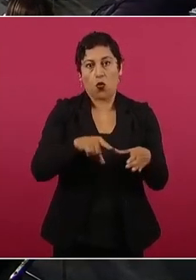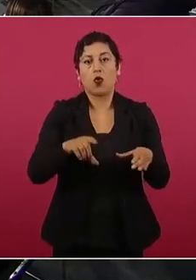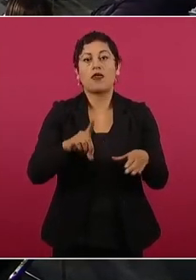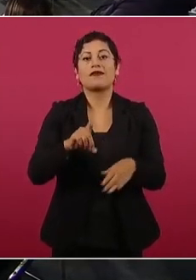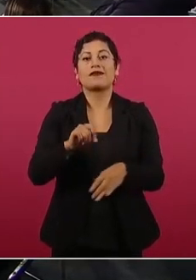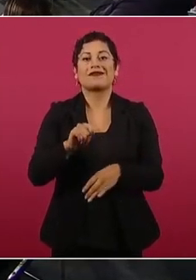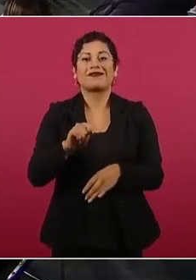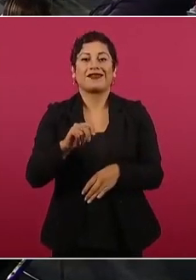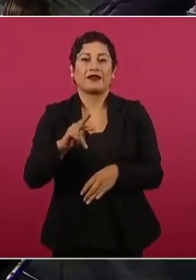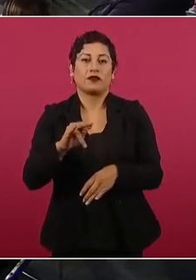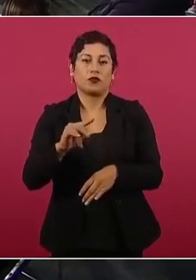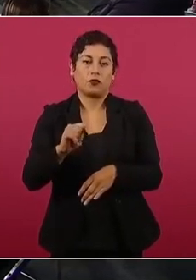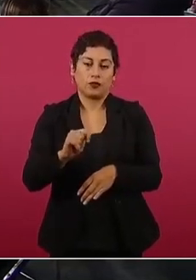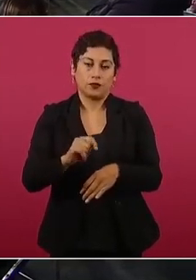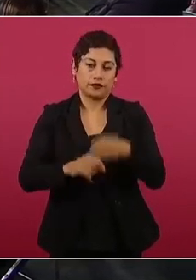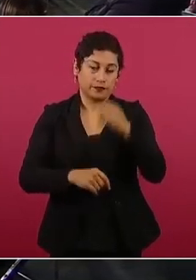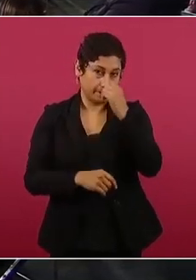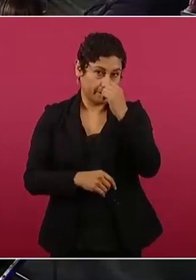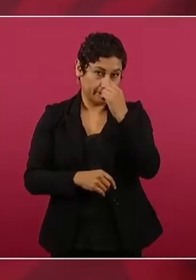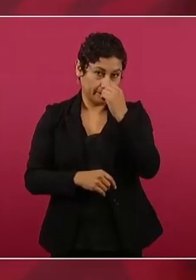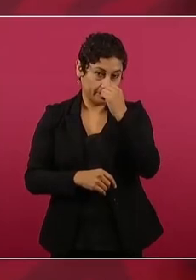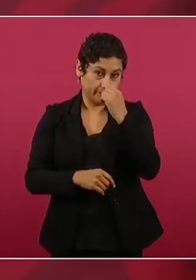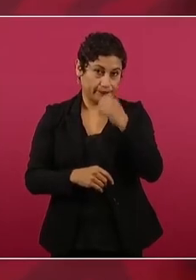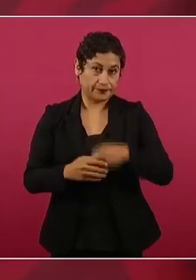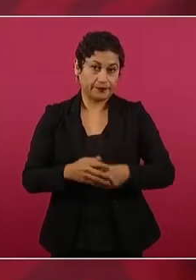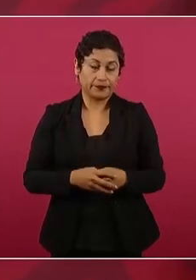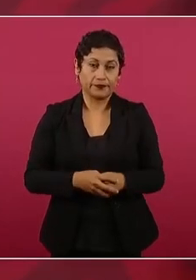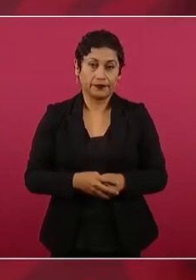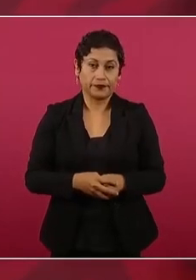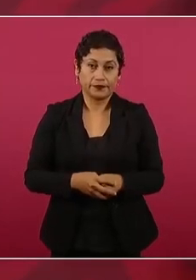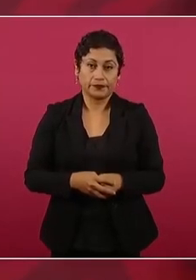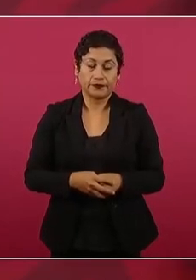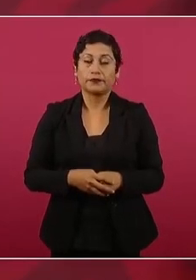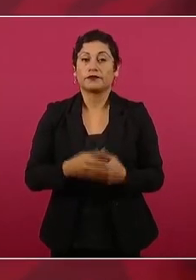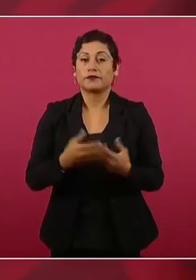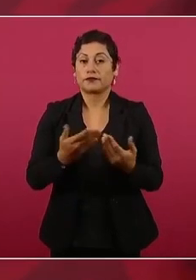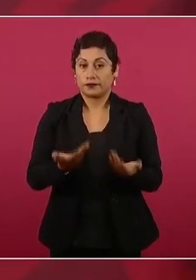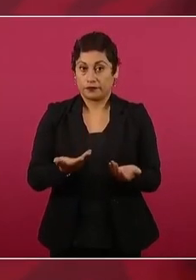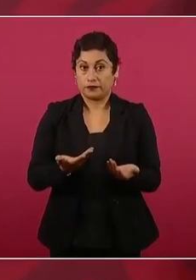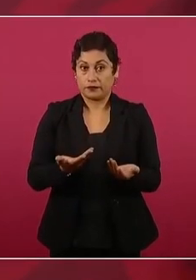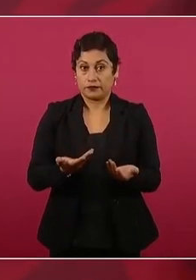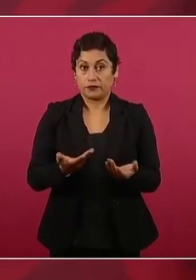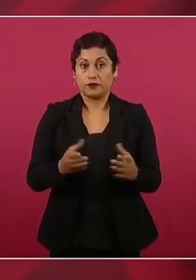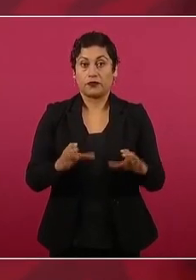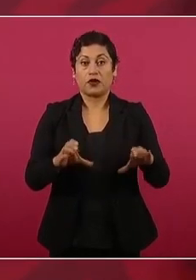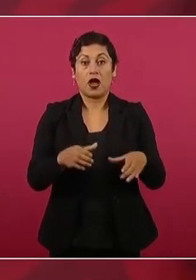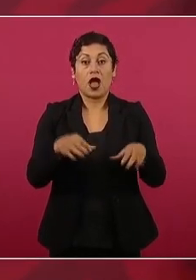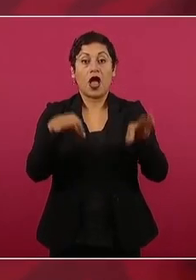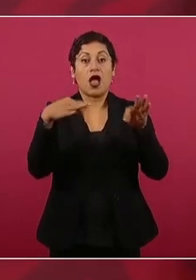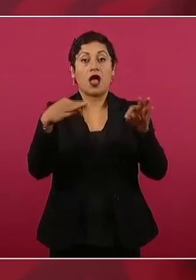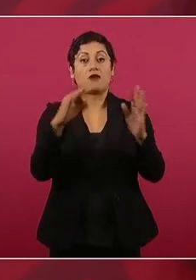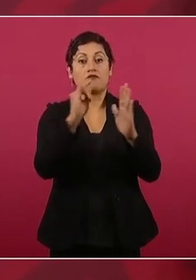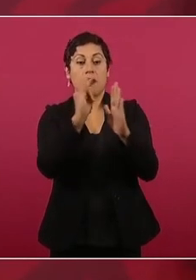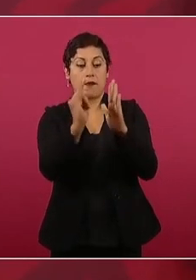el ciudadano que participa,